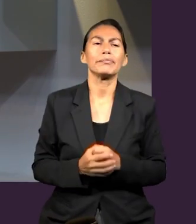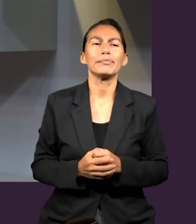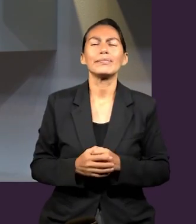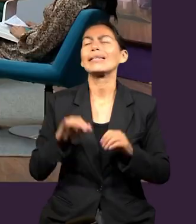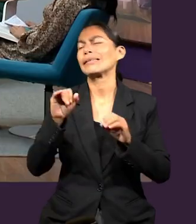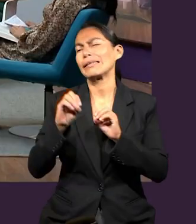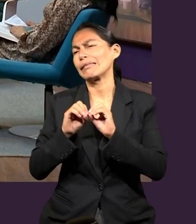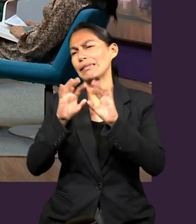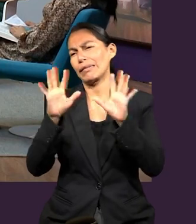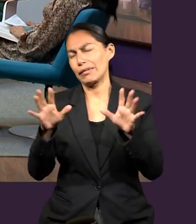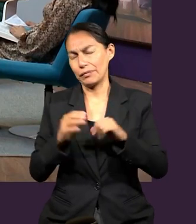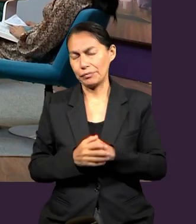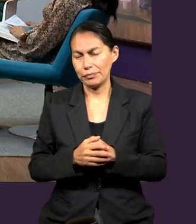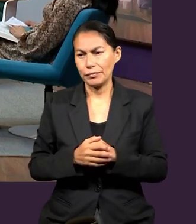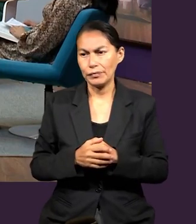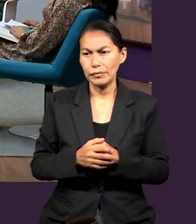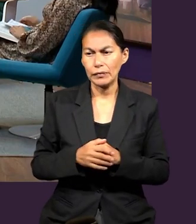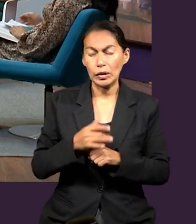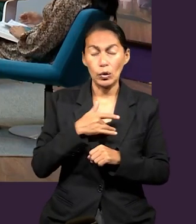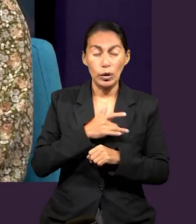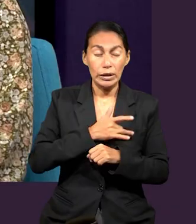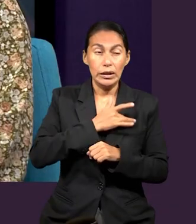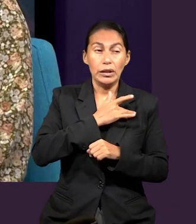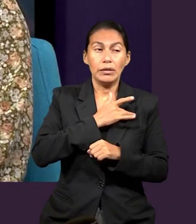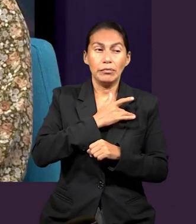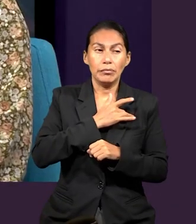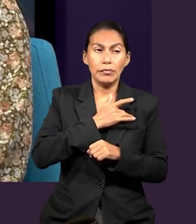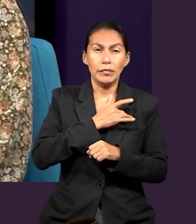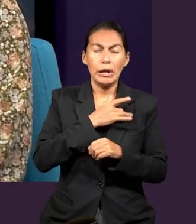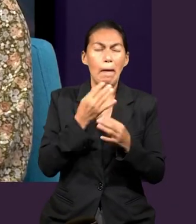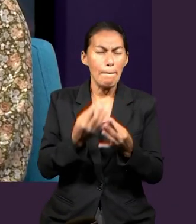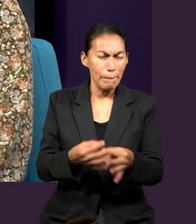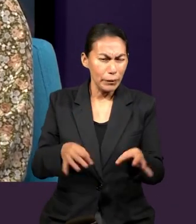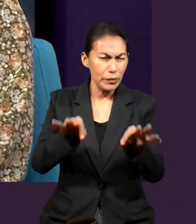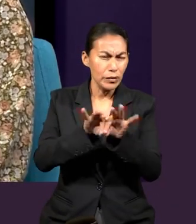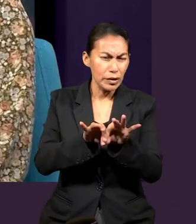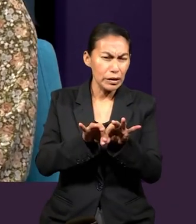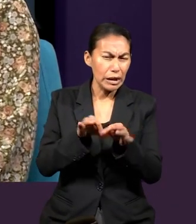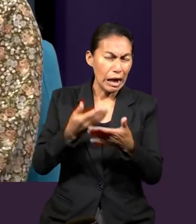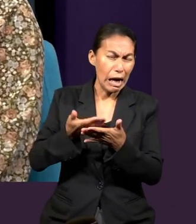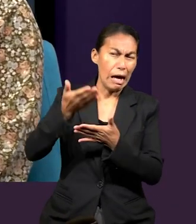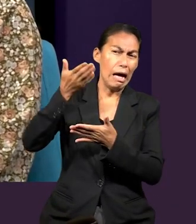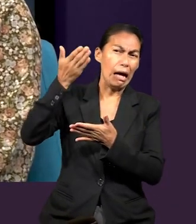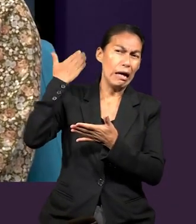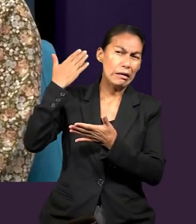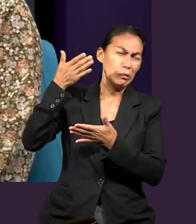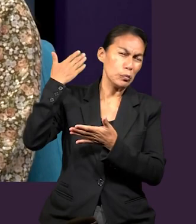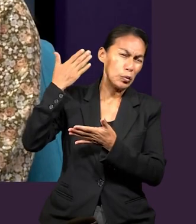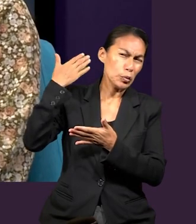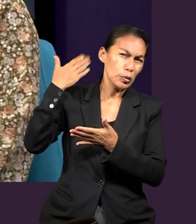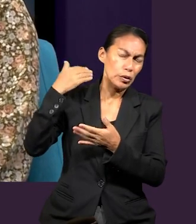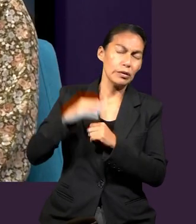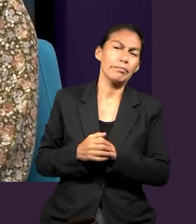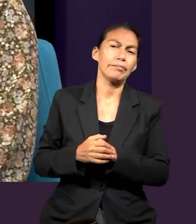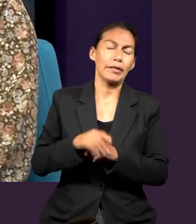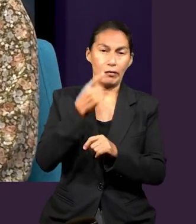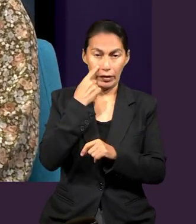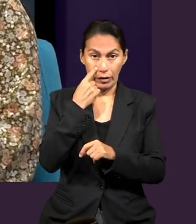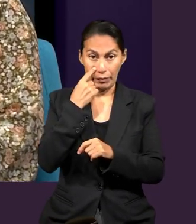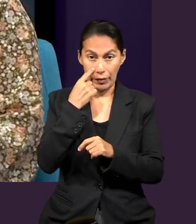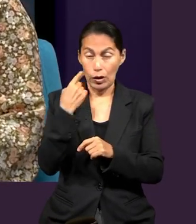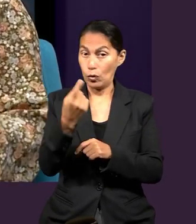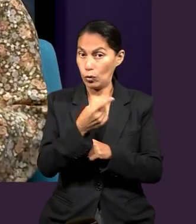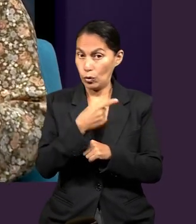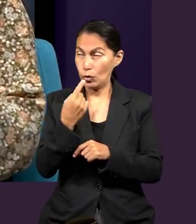unirnos sobre todo? Claro, mira, siento que es importante que les recuerde el pasado porque para empezar,